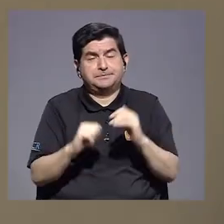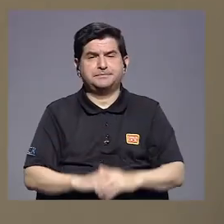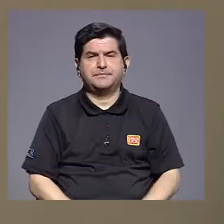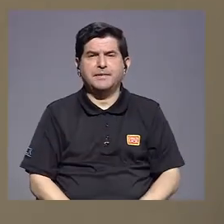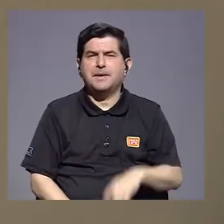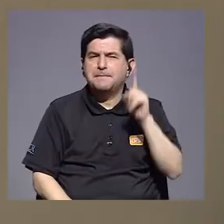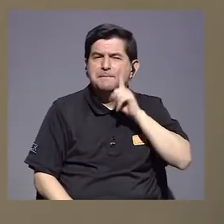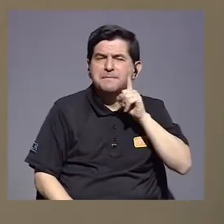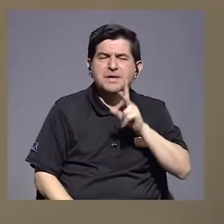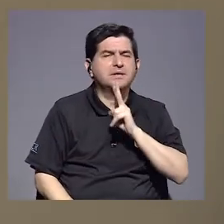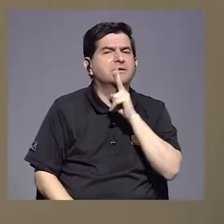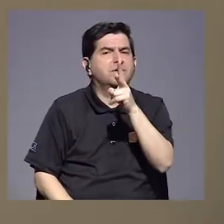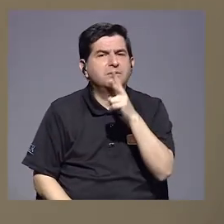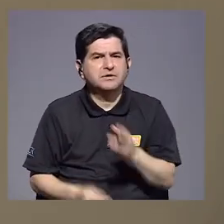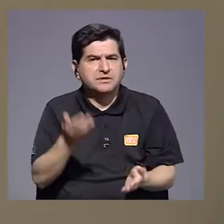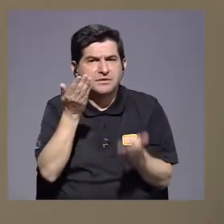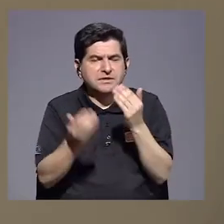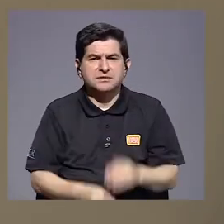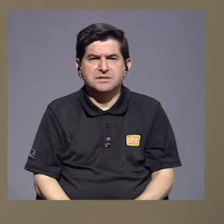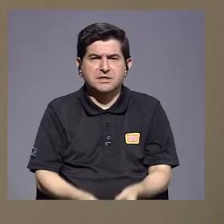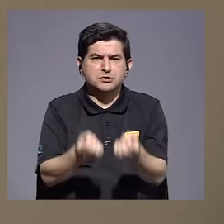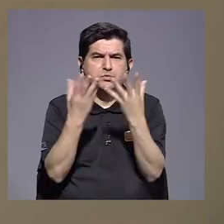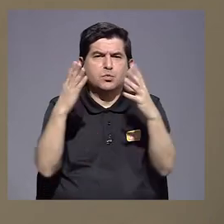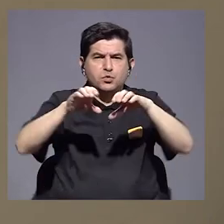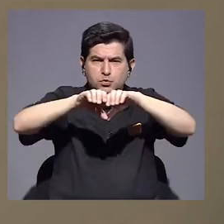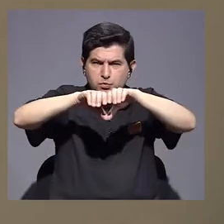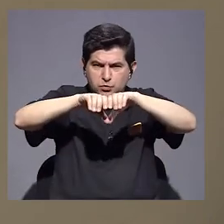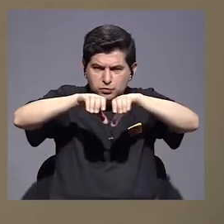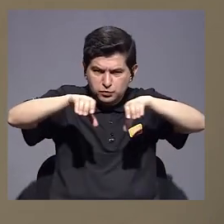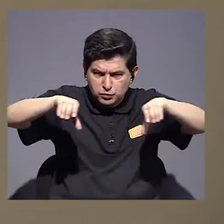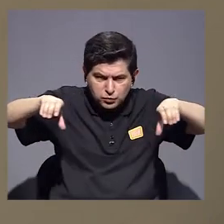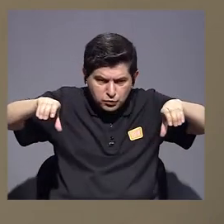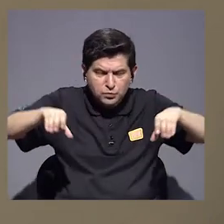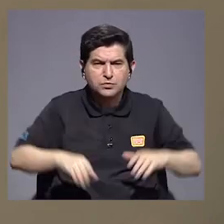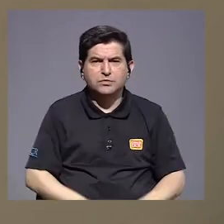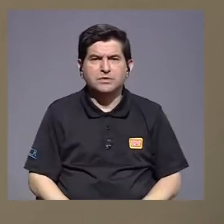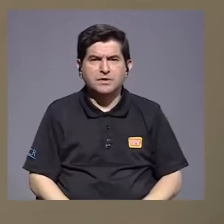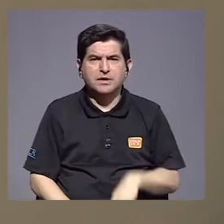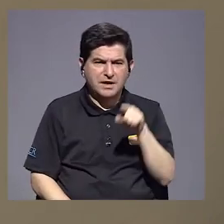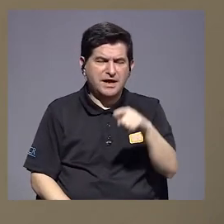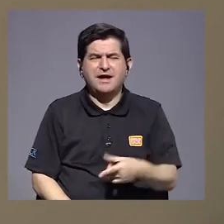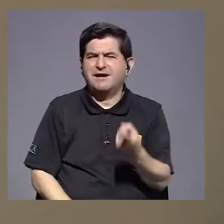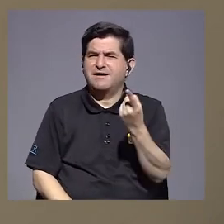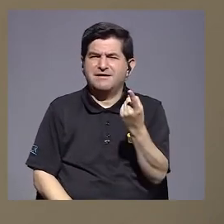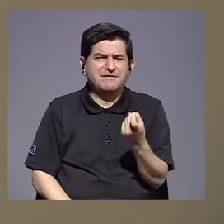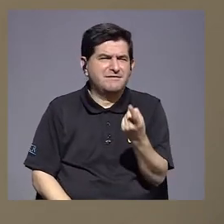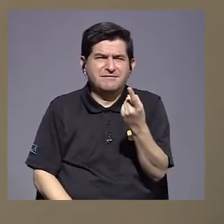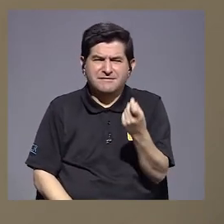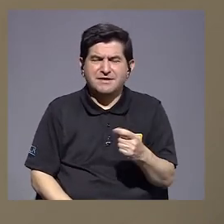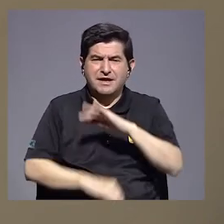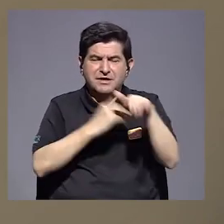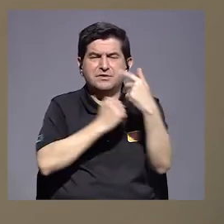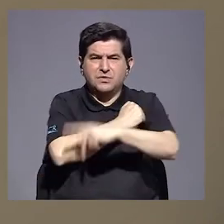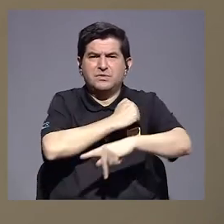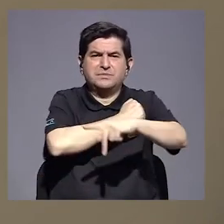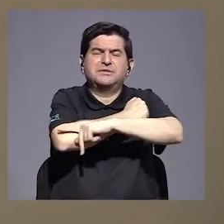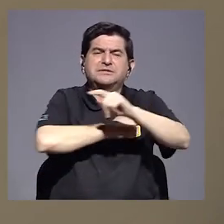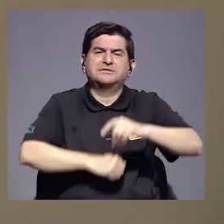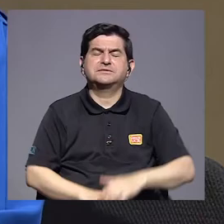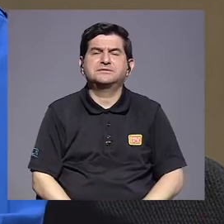¿Es un mito o una realidad que hay muchas cañerías en formato deficitario en todo el país?